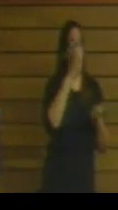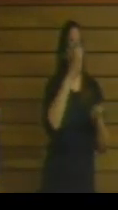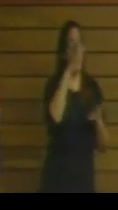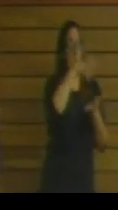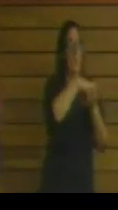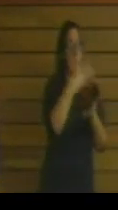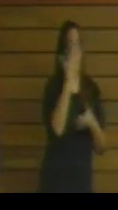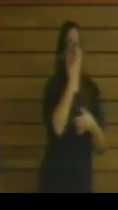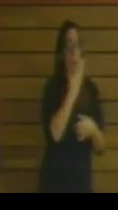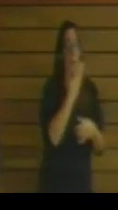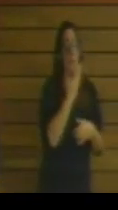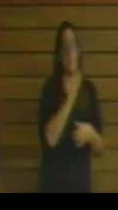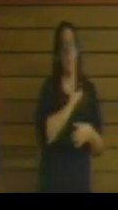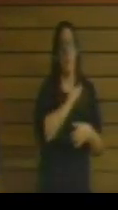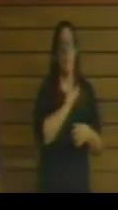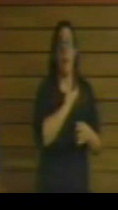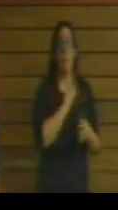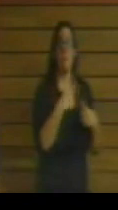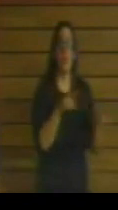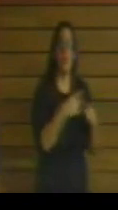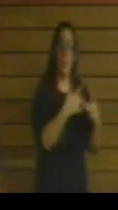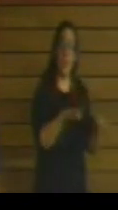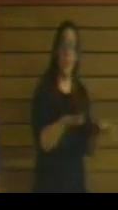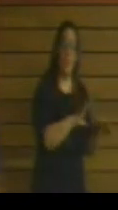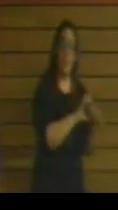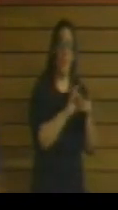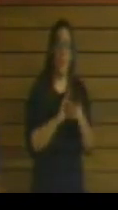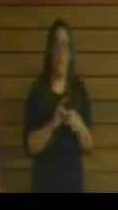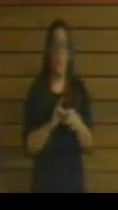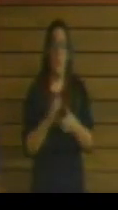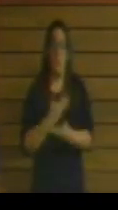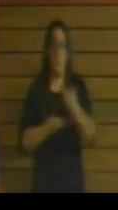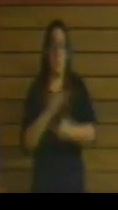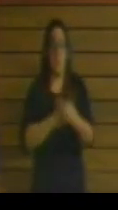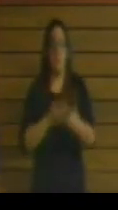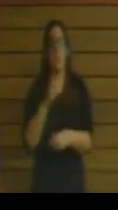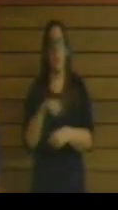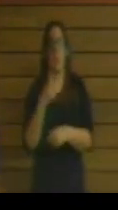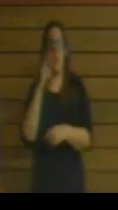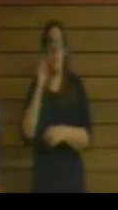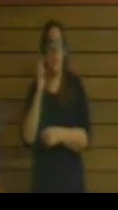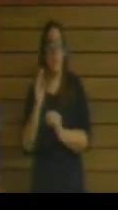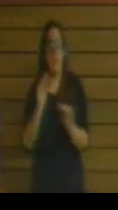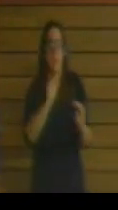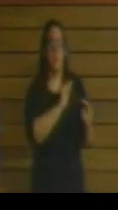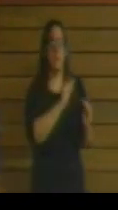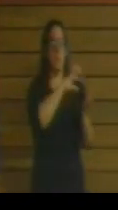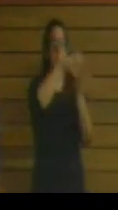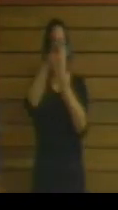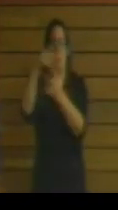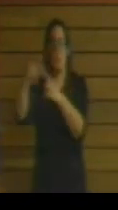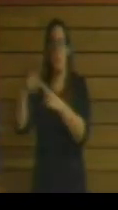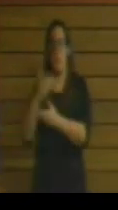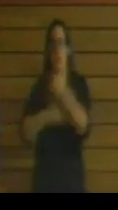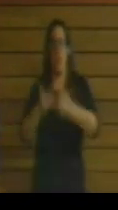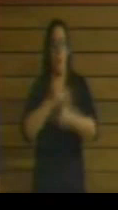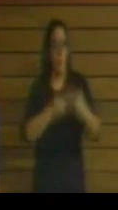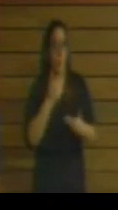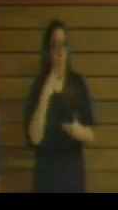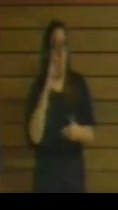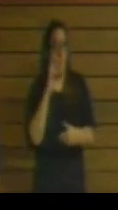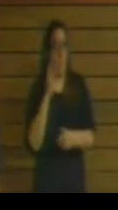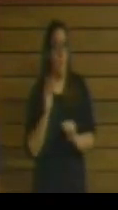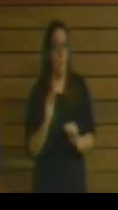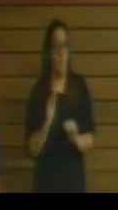música y danza y también el intercambio de experiencias que se puedan dar en estas escuelas municipales de música